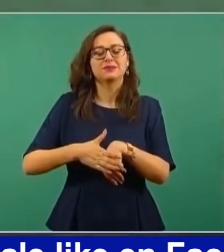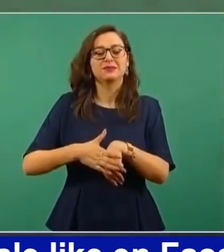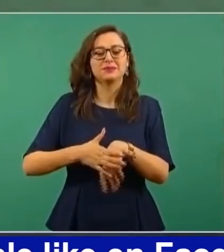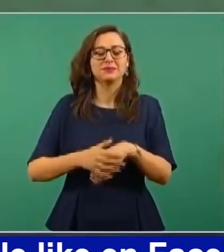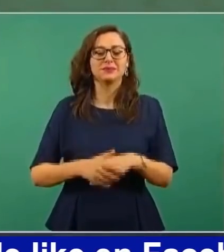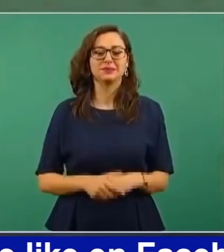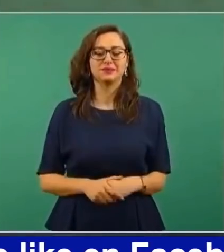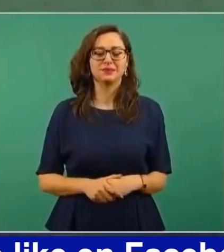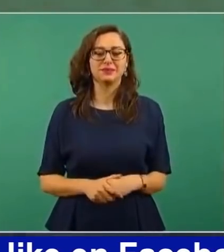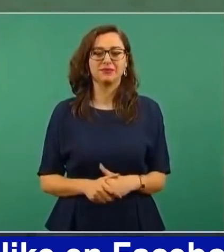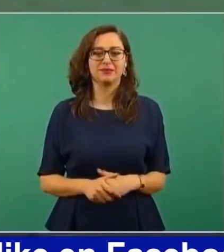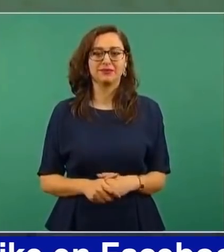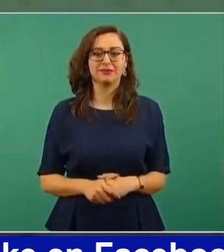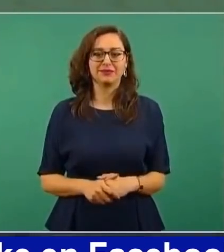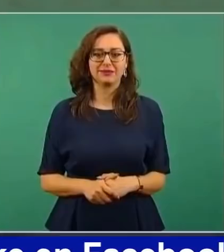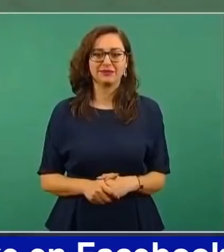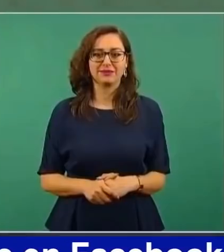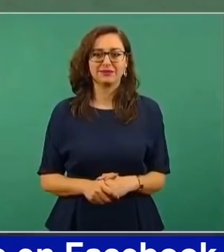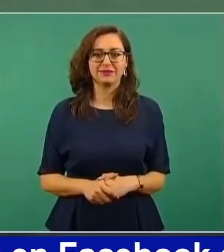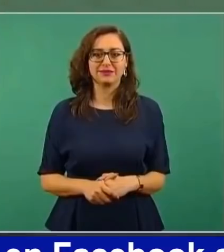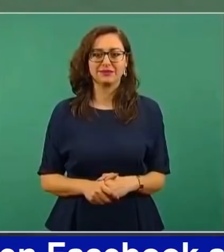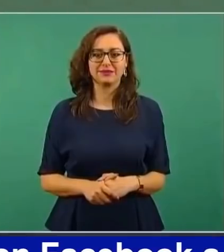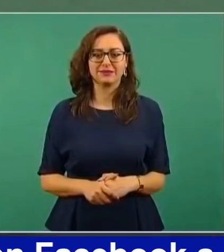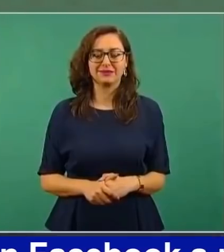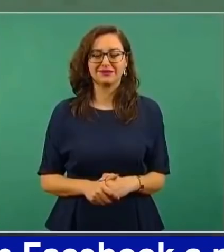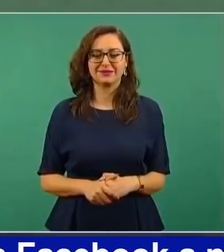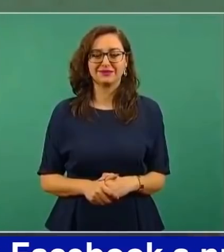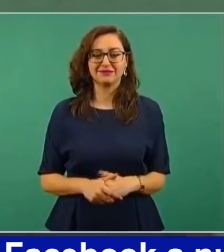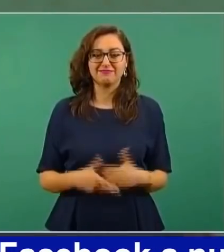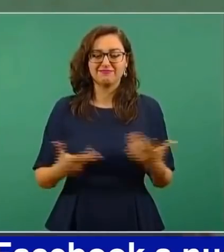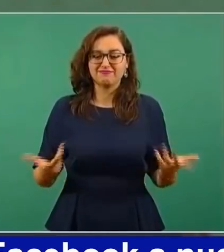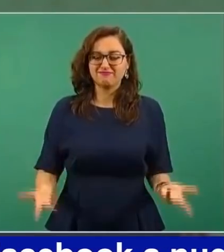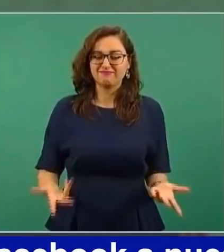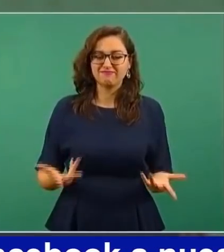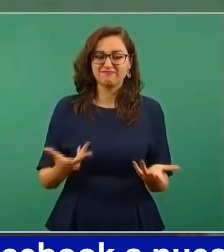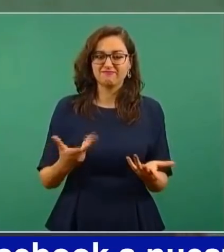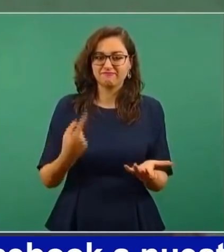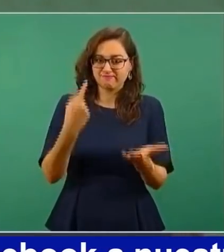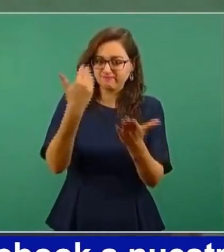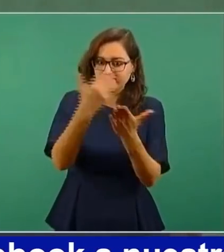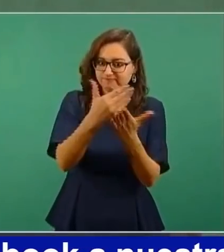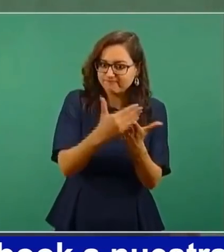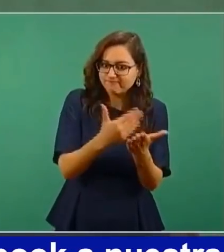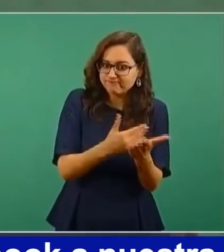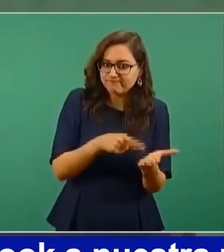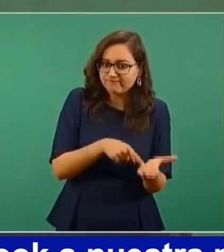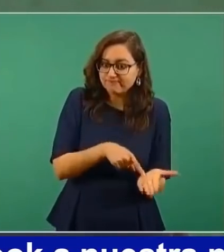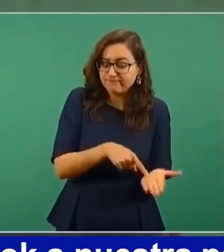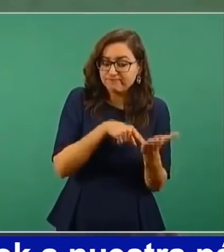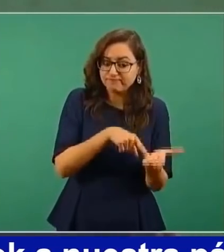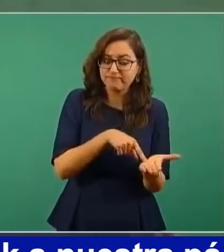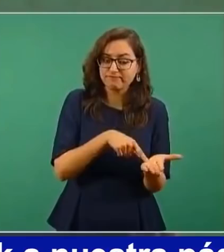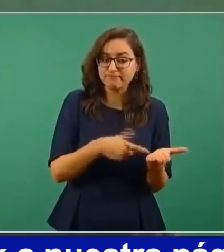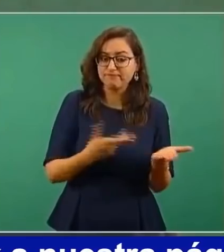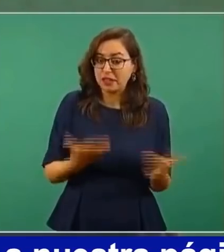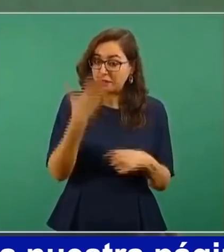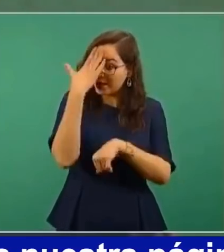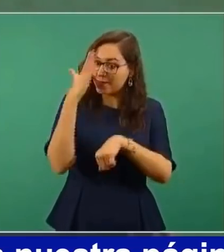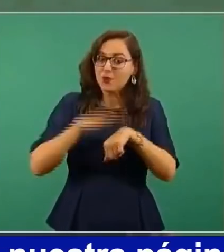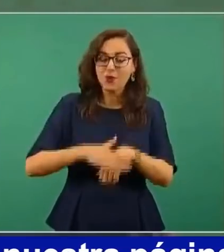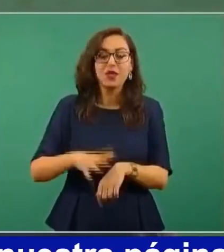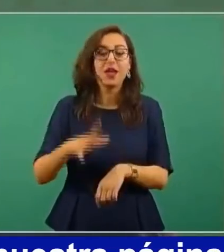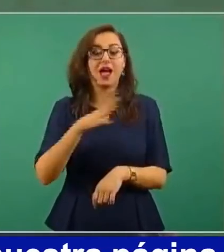no acreditadas pero todo